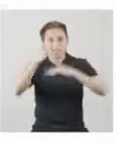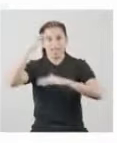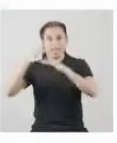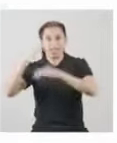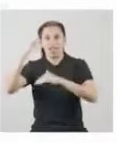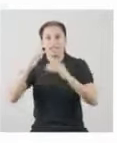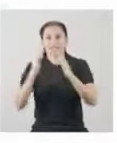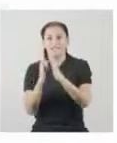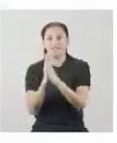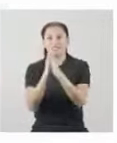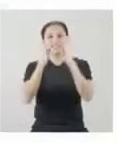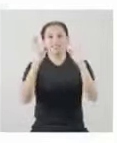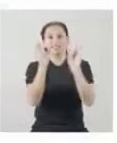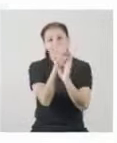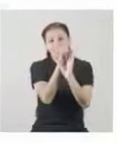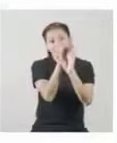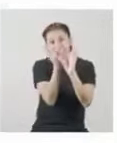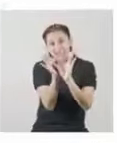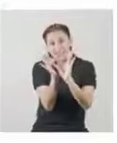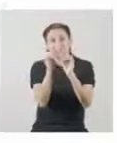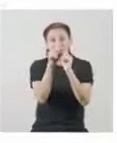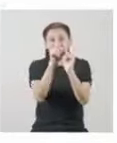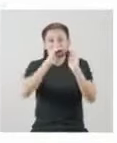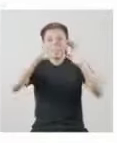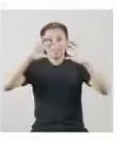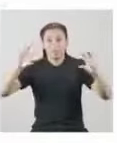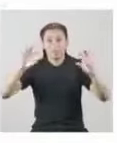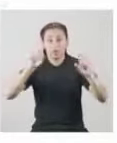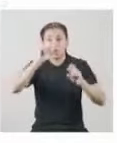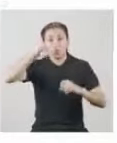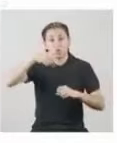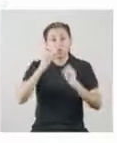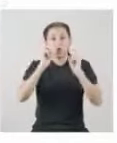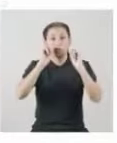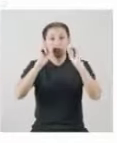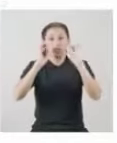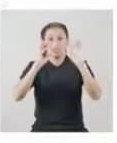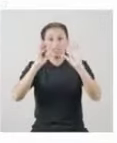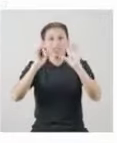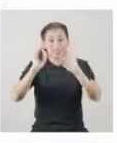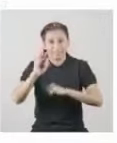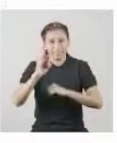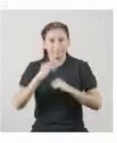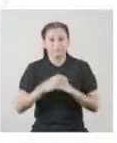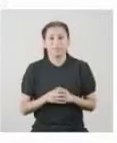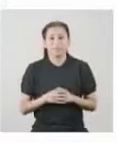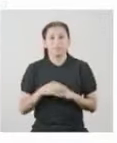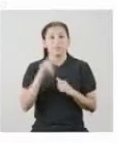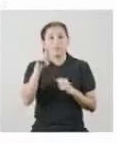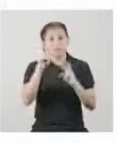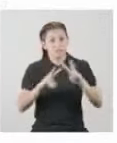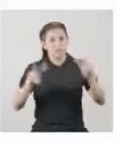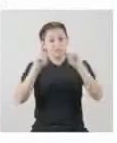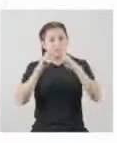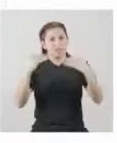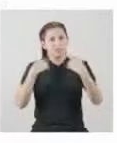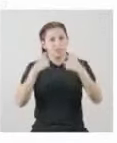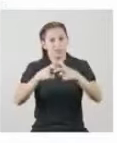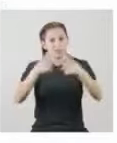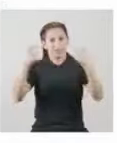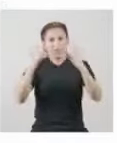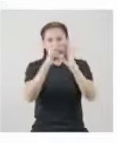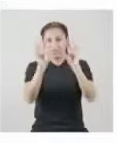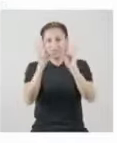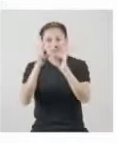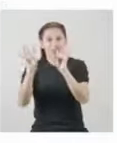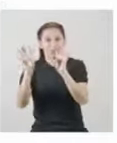tallas, se separan de la media en 1,83 centímetros. Si este valor fuera muy grande, se dice que hay